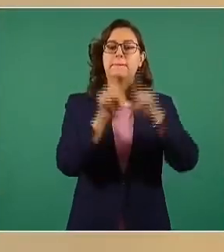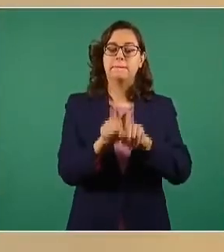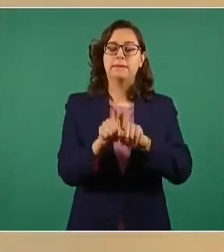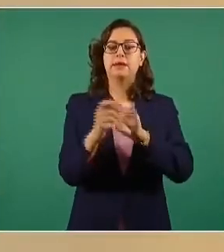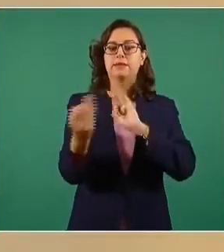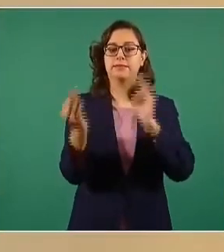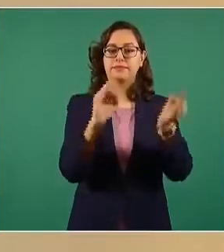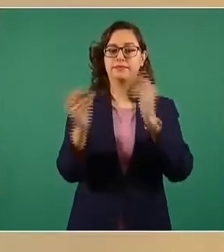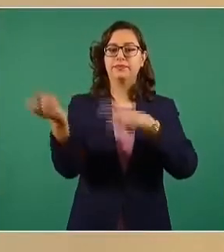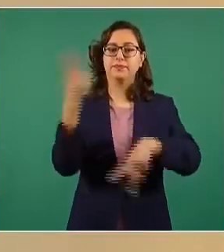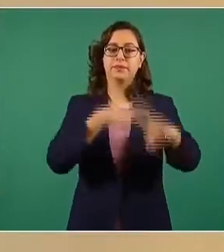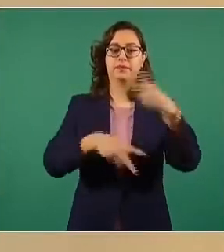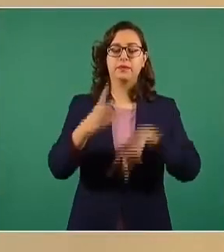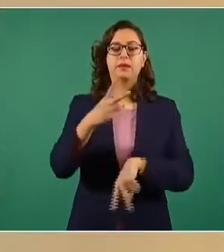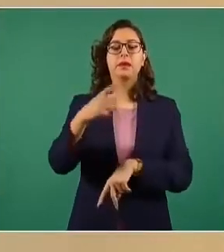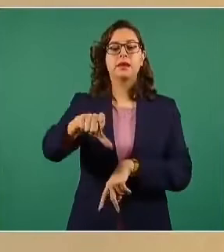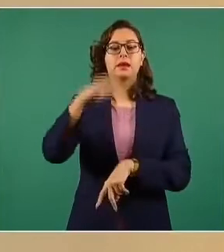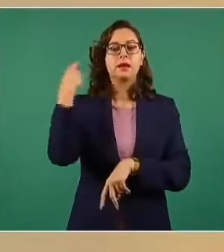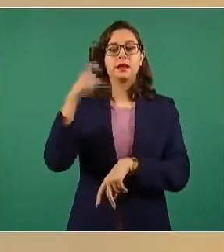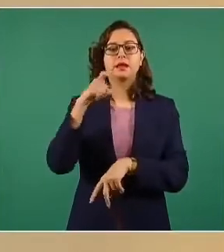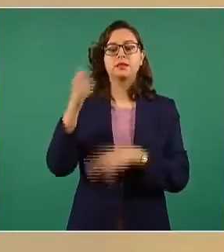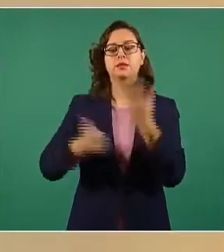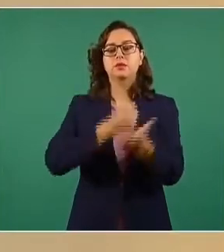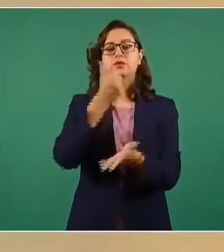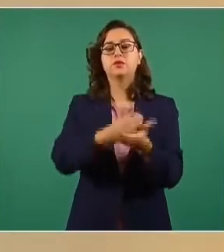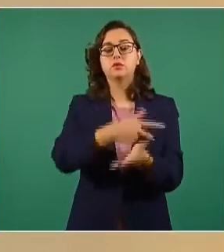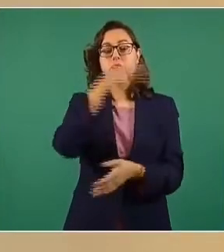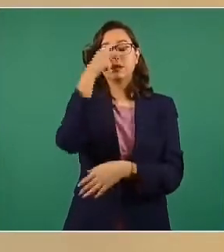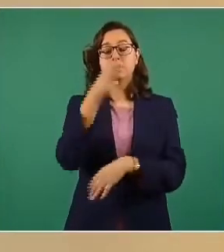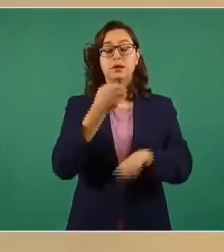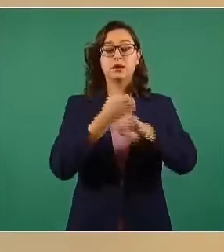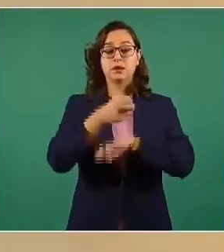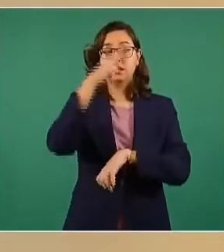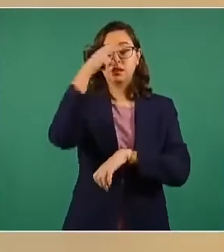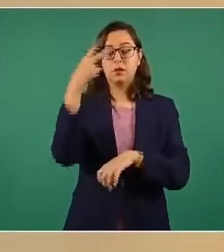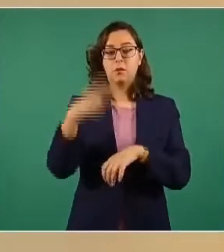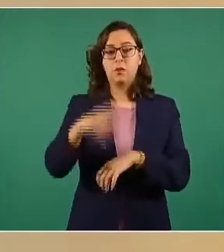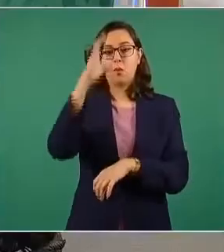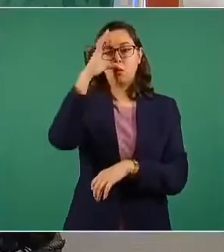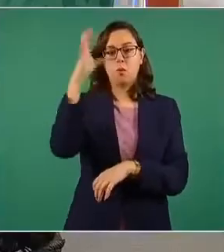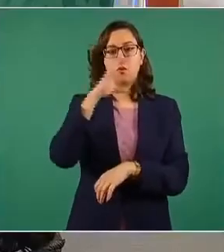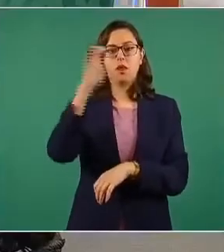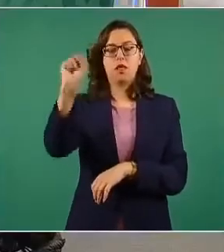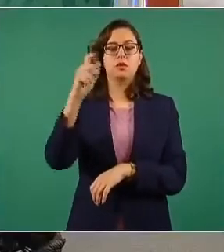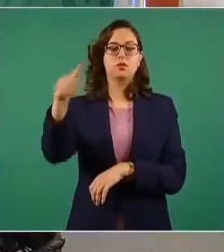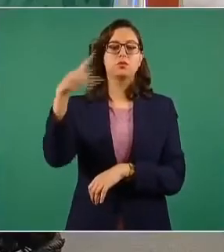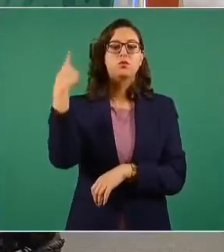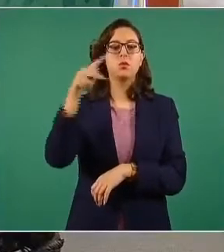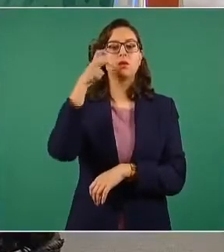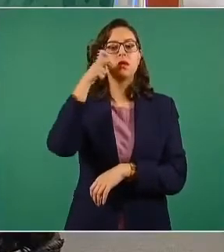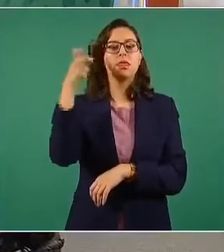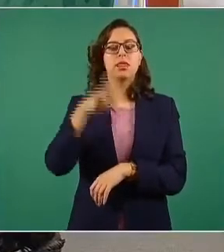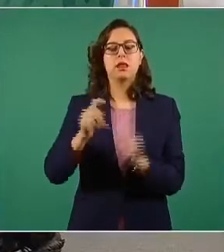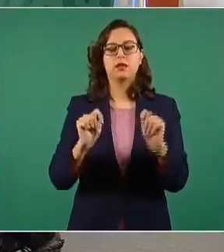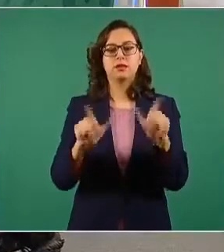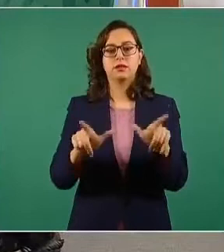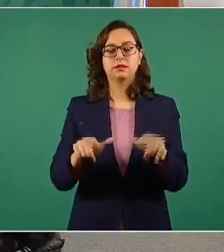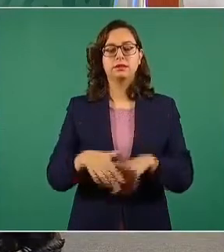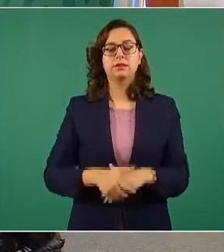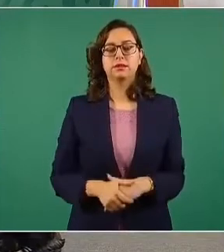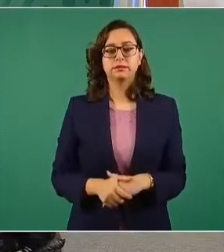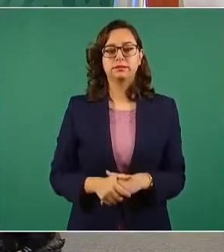fueron los estados de Querétaro, Ciudad de México, Estado de México, Morelos, Puebla, Hidalgo y Tlaxcala.